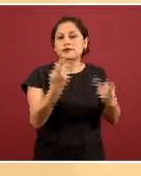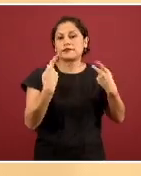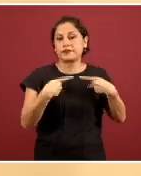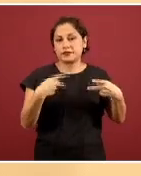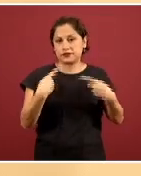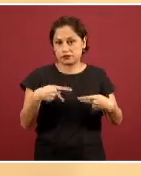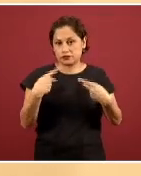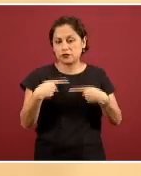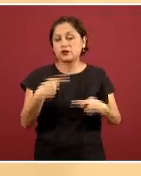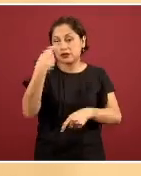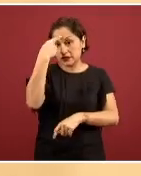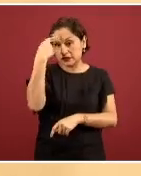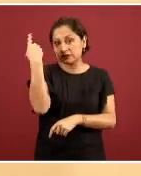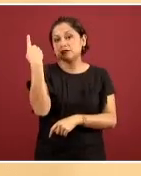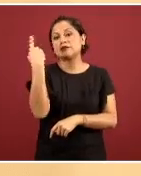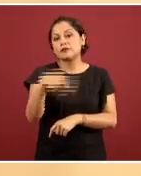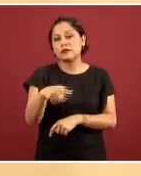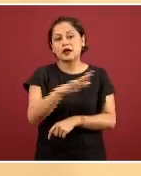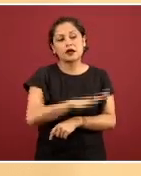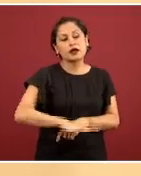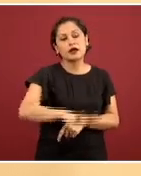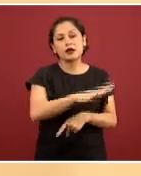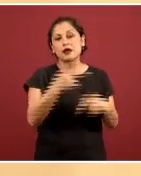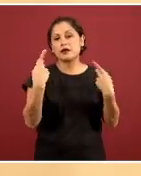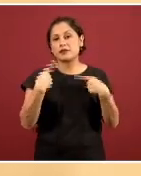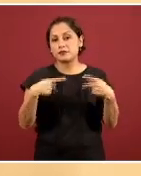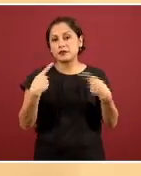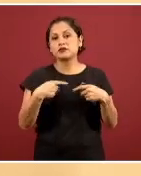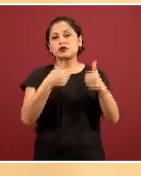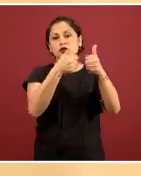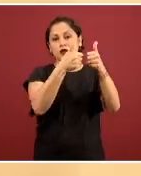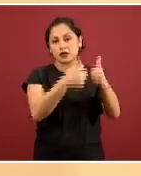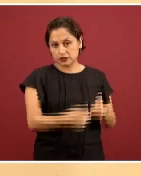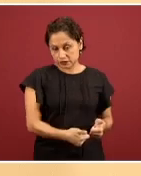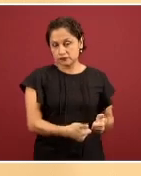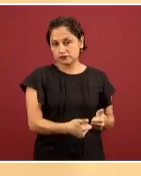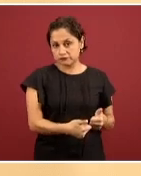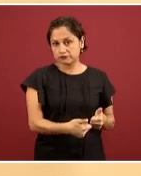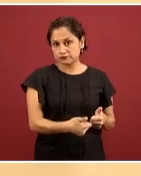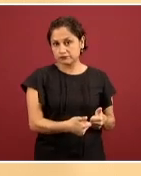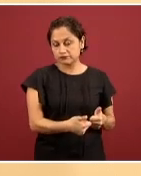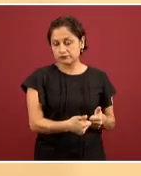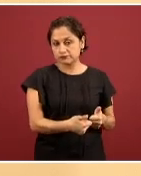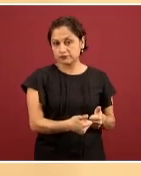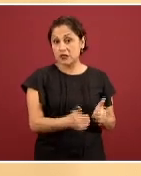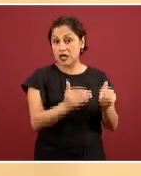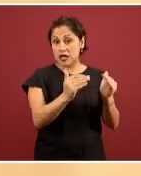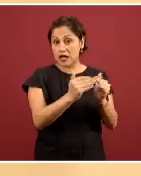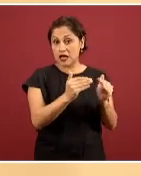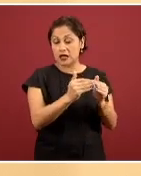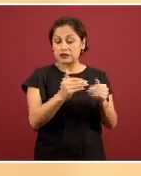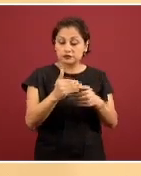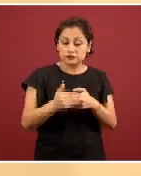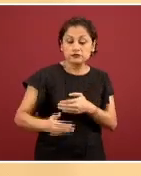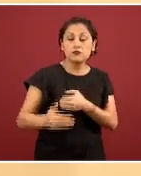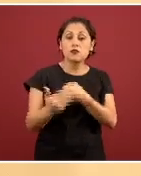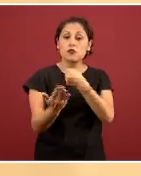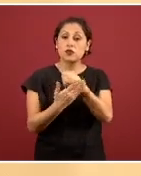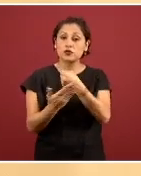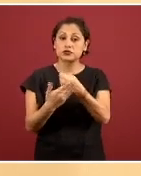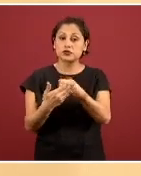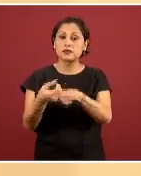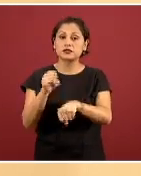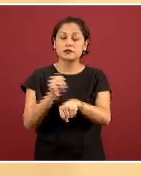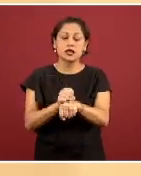y permitiendo así que ellas puedan cumplir con el resguardo domiciliario, sobre todo en estas siguientes semanas en las cuales se espera que